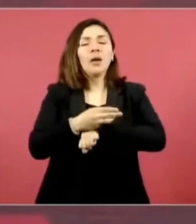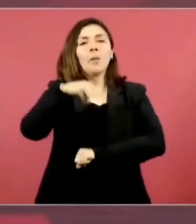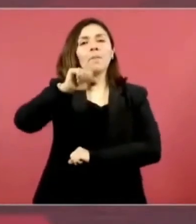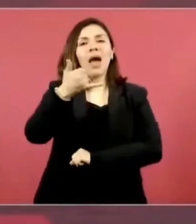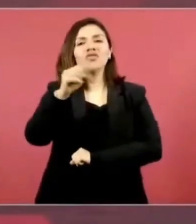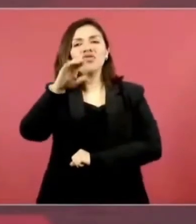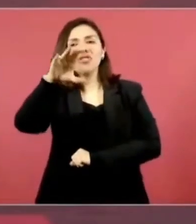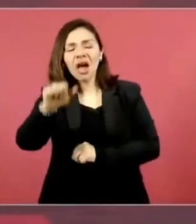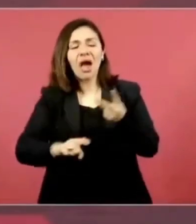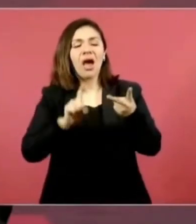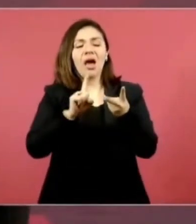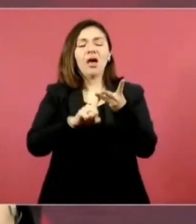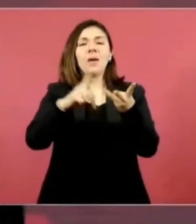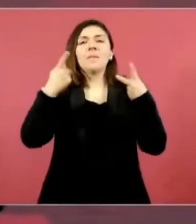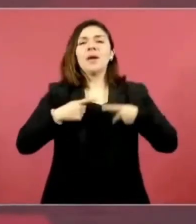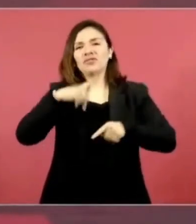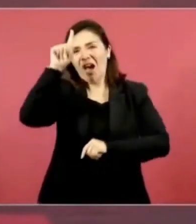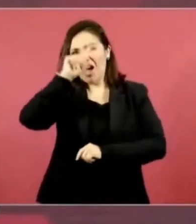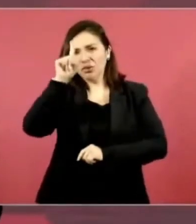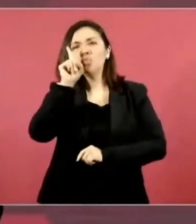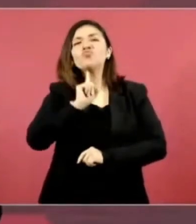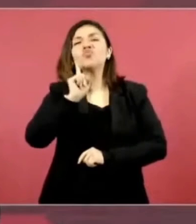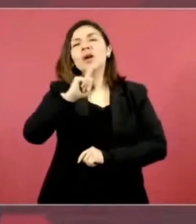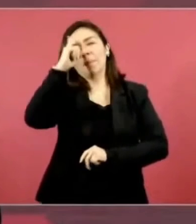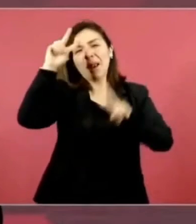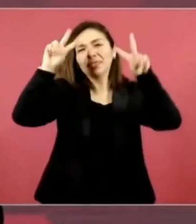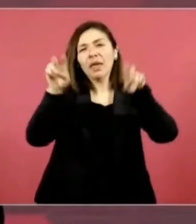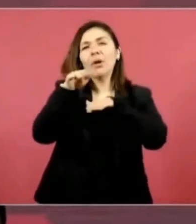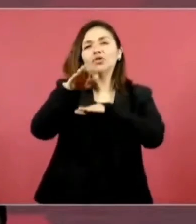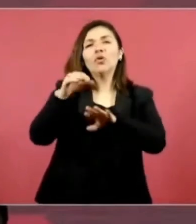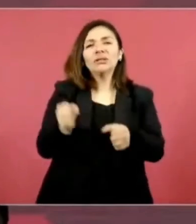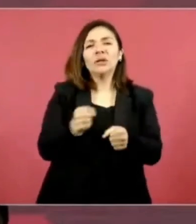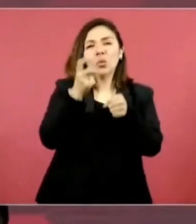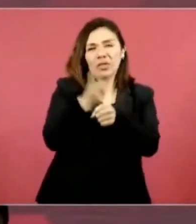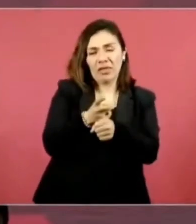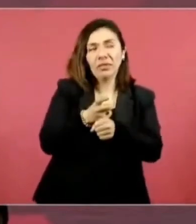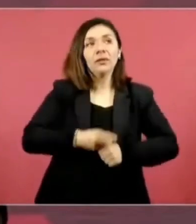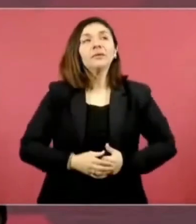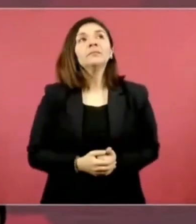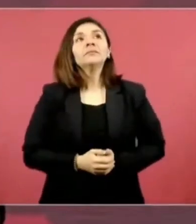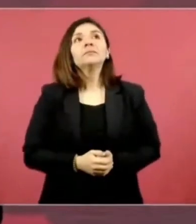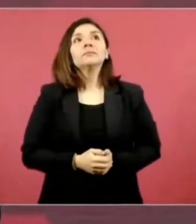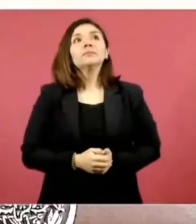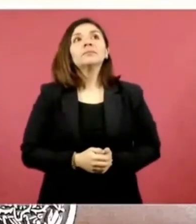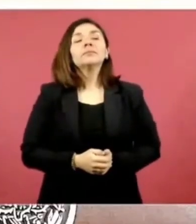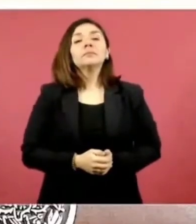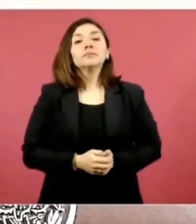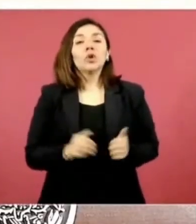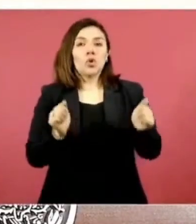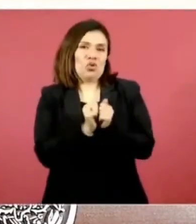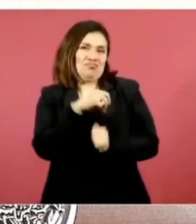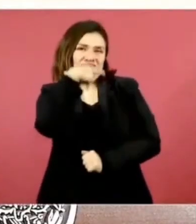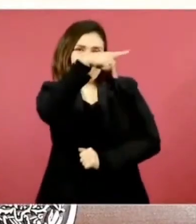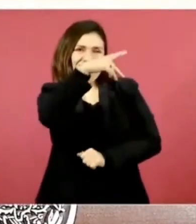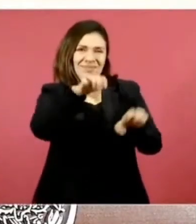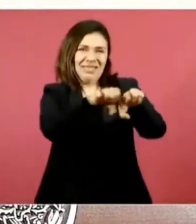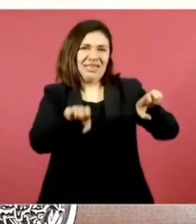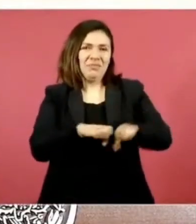con la asesora para asuntos de seguridad del presidente Biden,